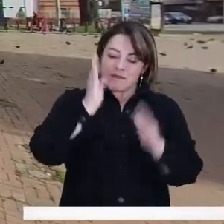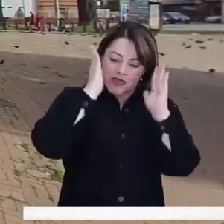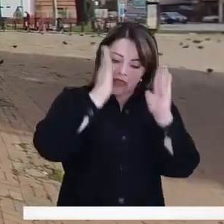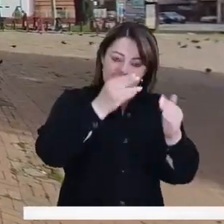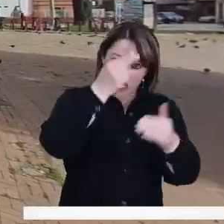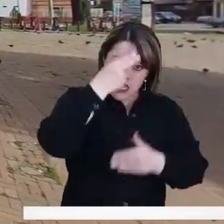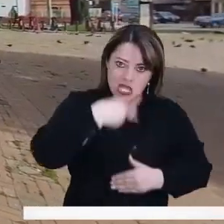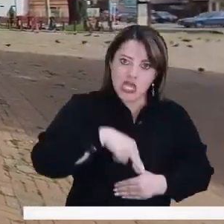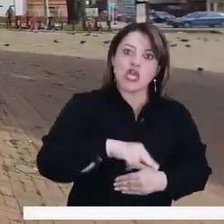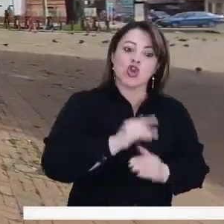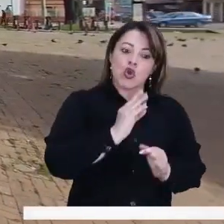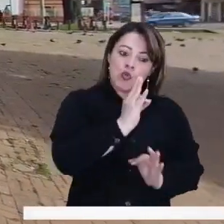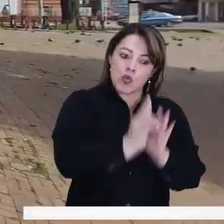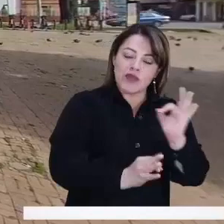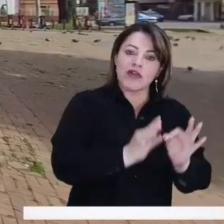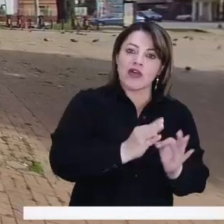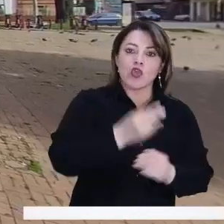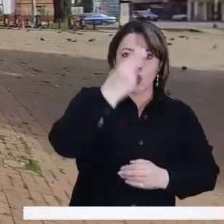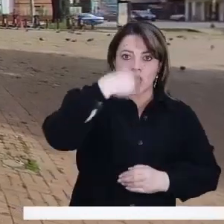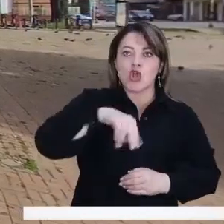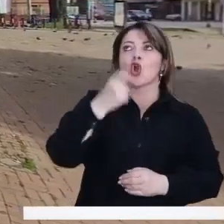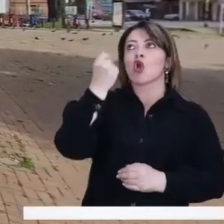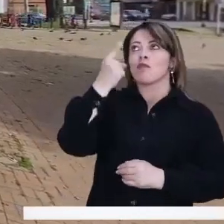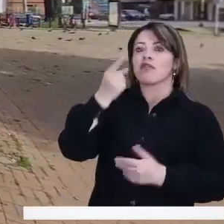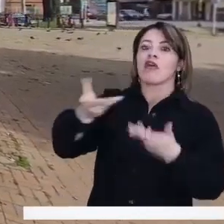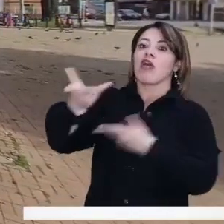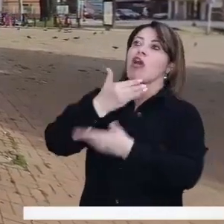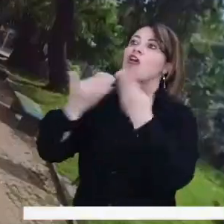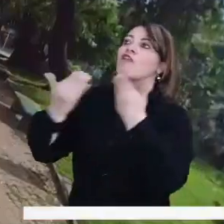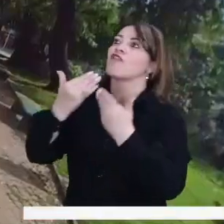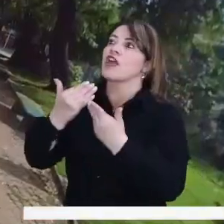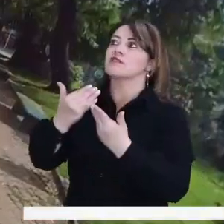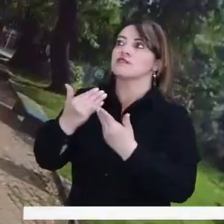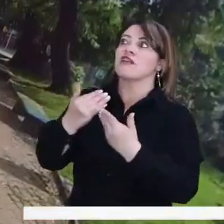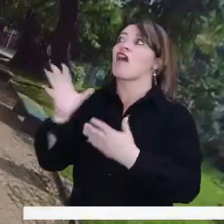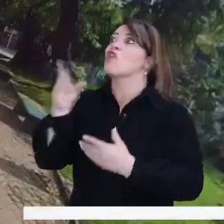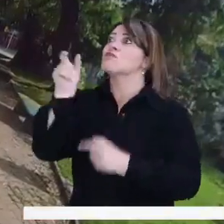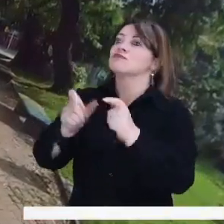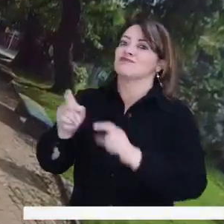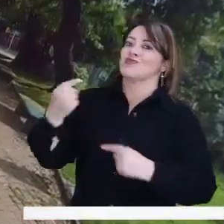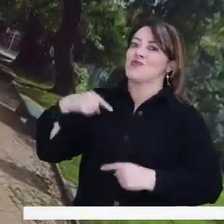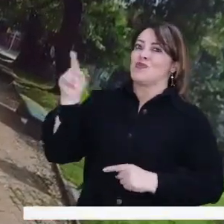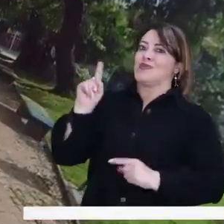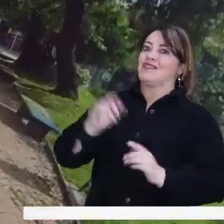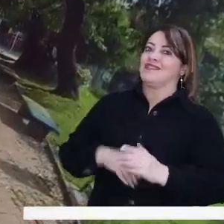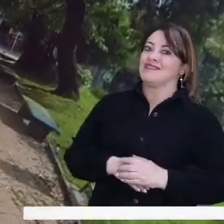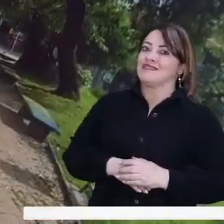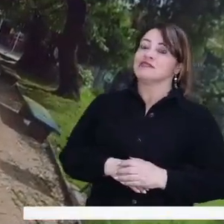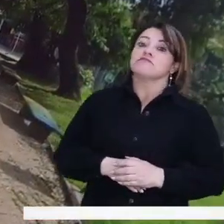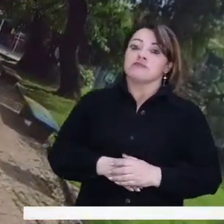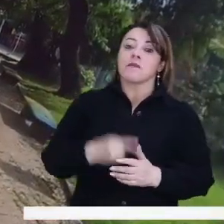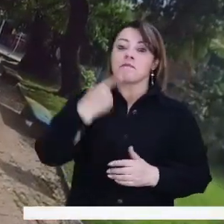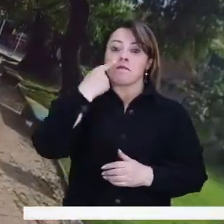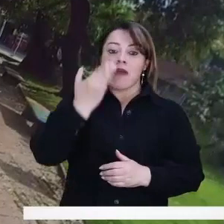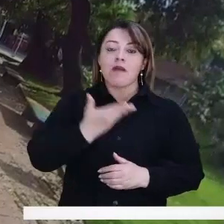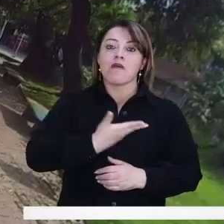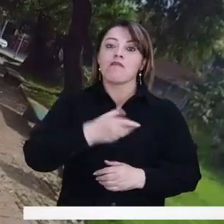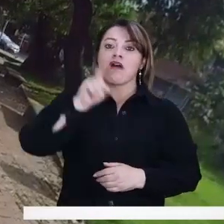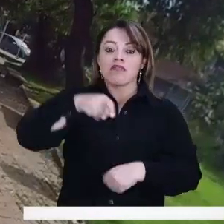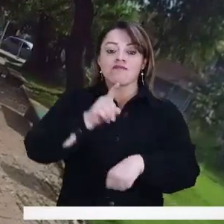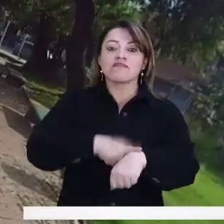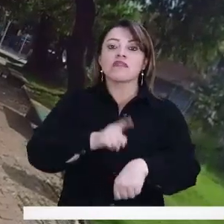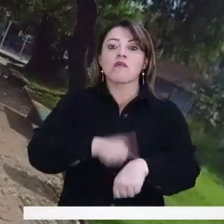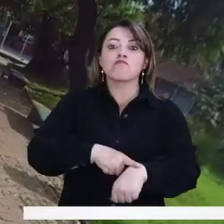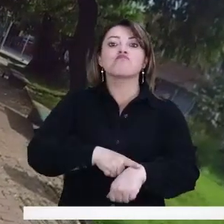pendiente del hijo y el hijo entender que no se le puede brindar la confianza a cualquiera. La ciudad es insegura. El padre tiene que salir con el hijo y